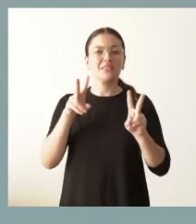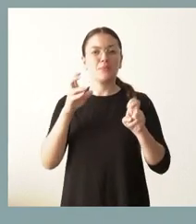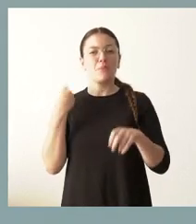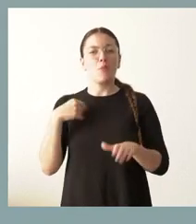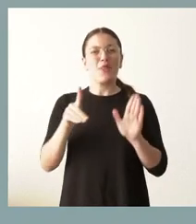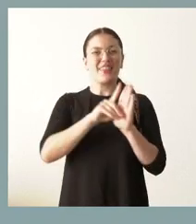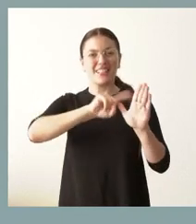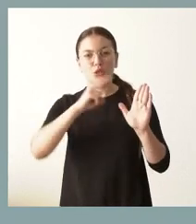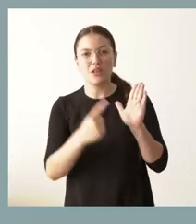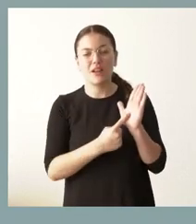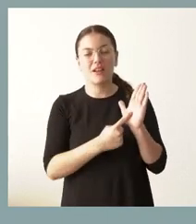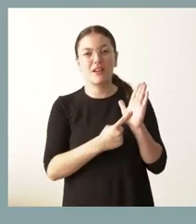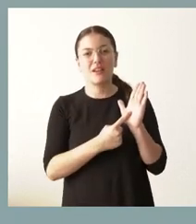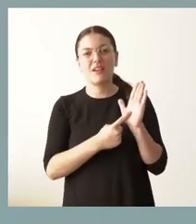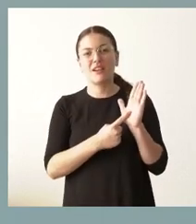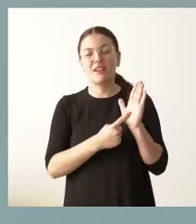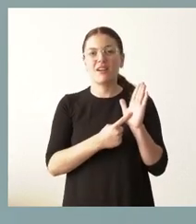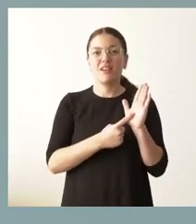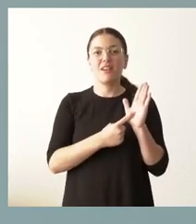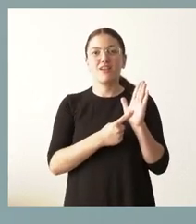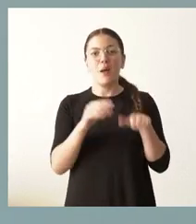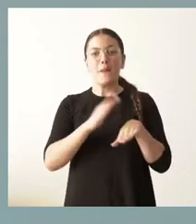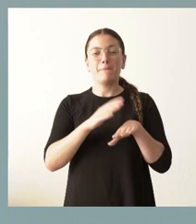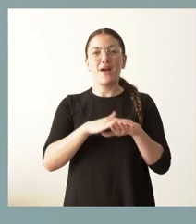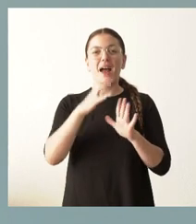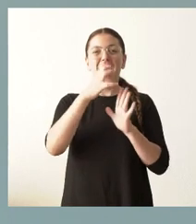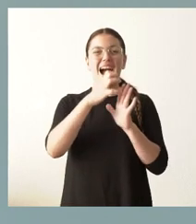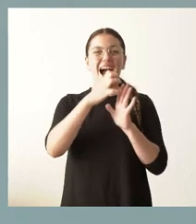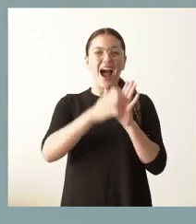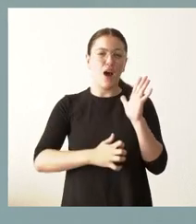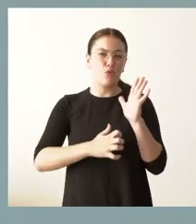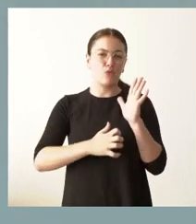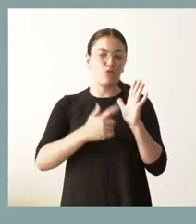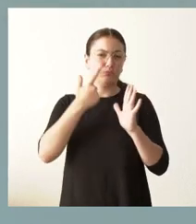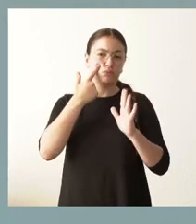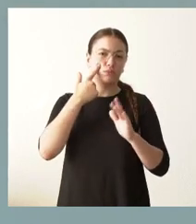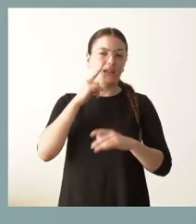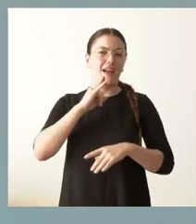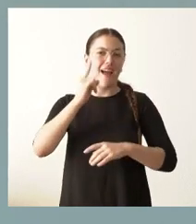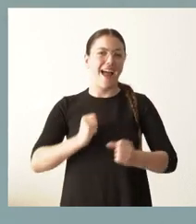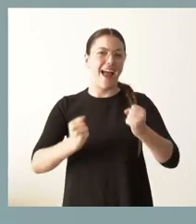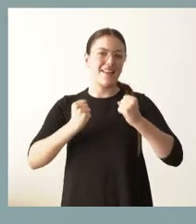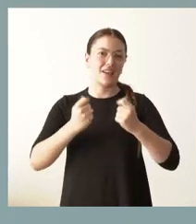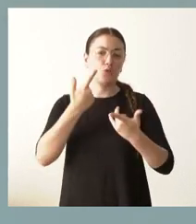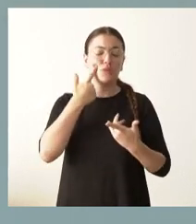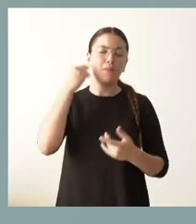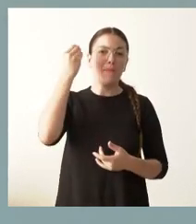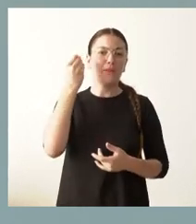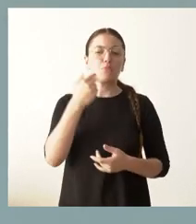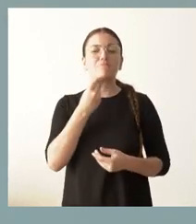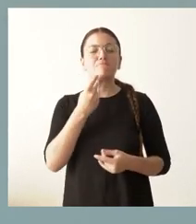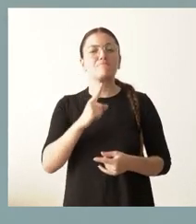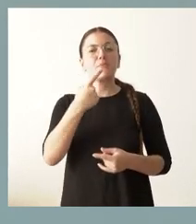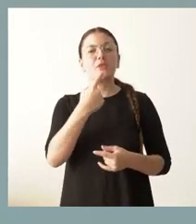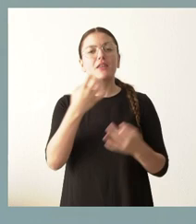de ahorro energético, yo creo que el primer mensaje que hay que lanzar es que tiene